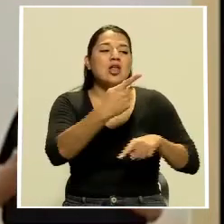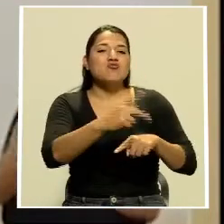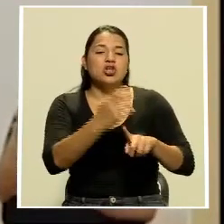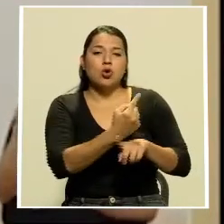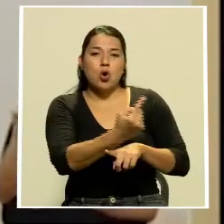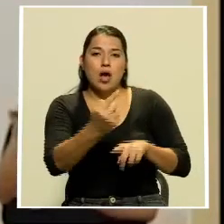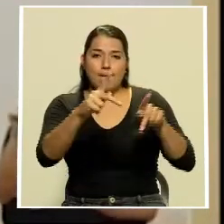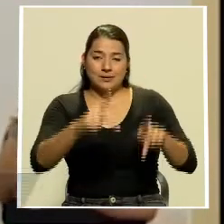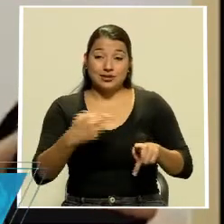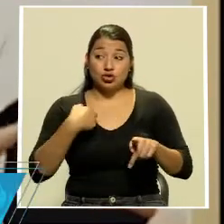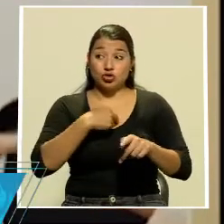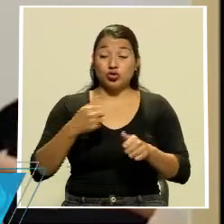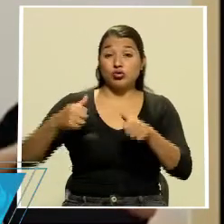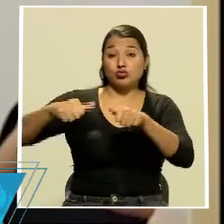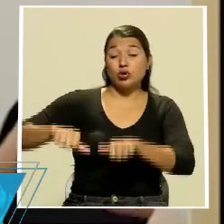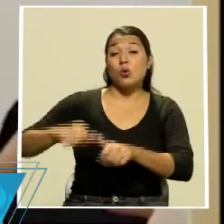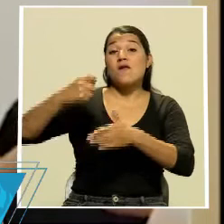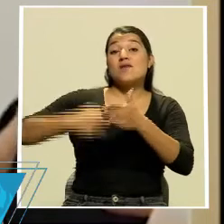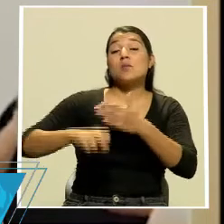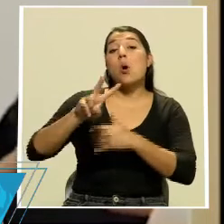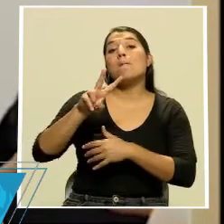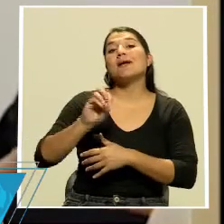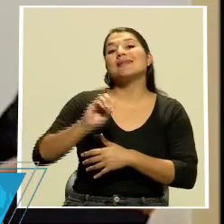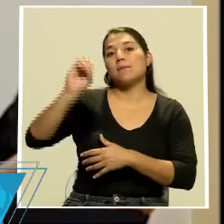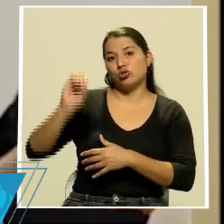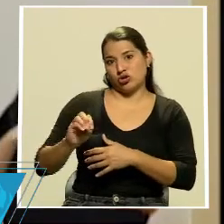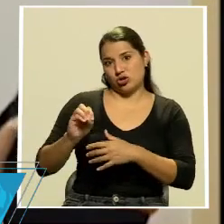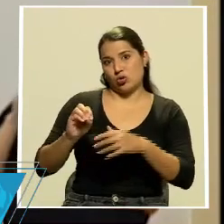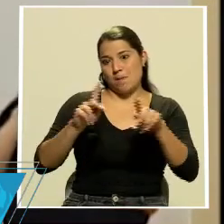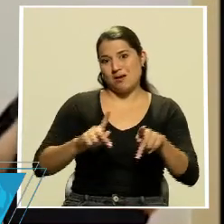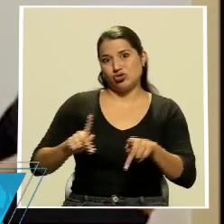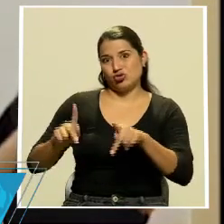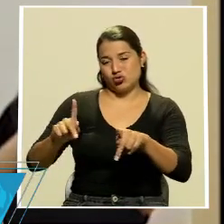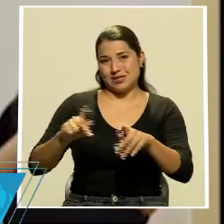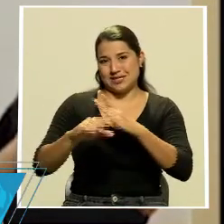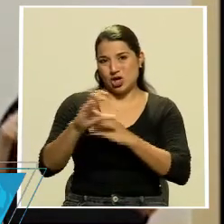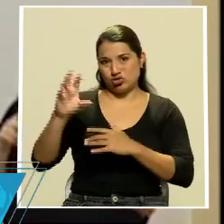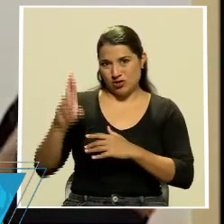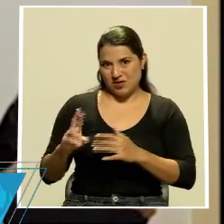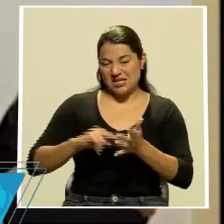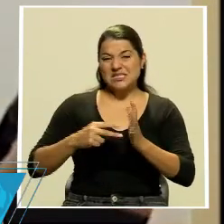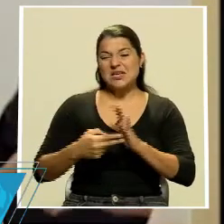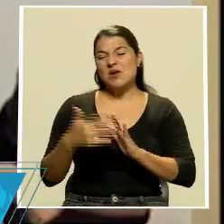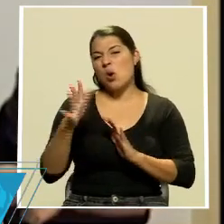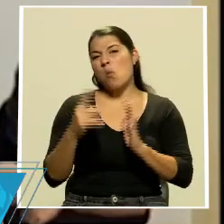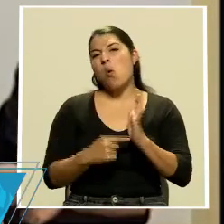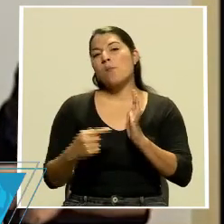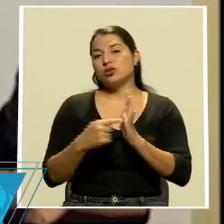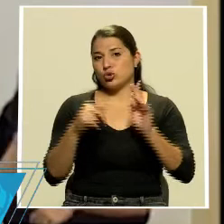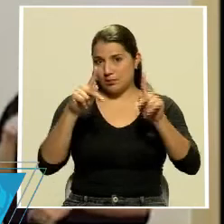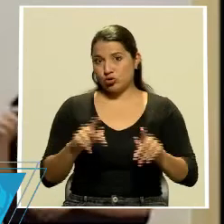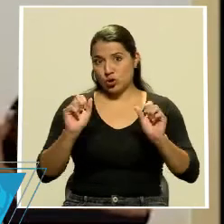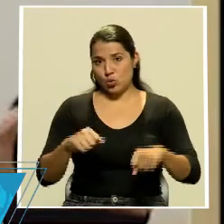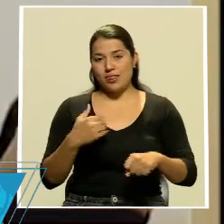firmó por un 20% de la población, es decir, por un poco más de un millón de personas a vacunar. La distribución de estas dosis